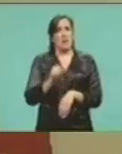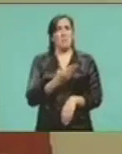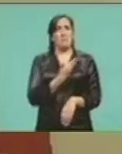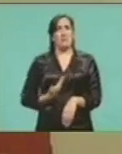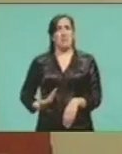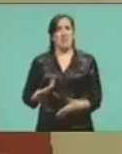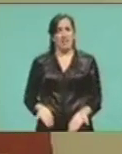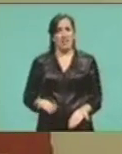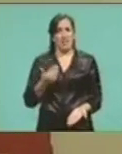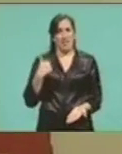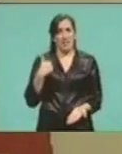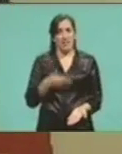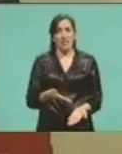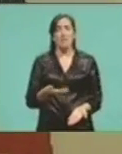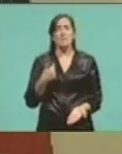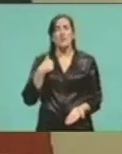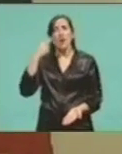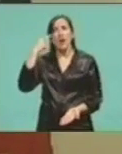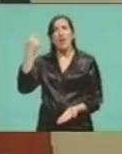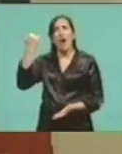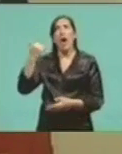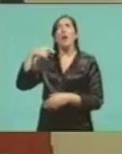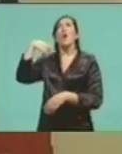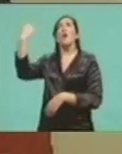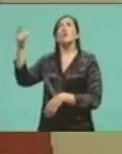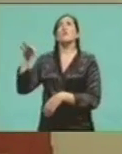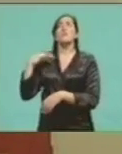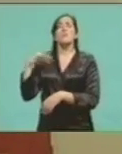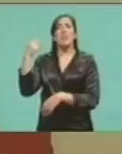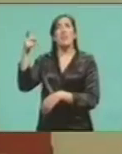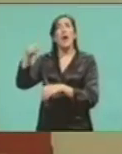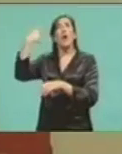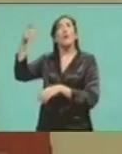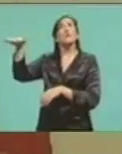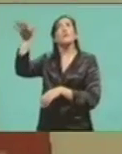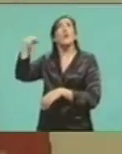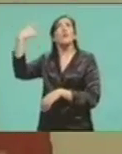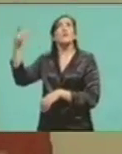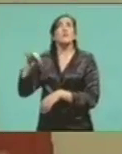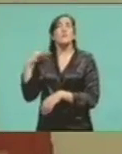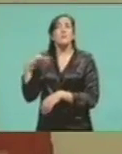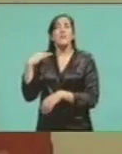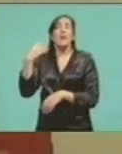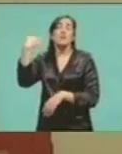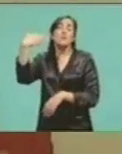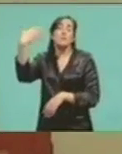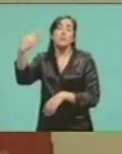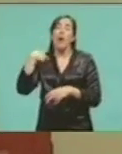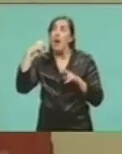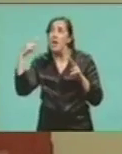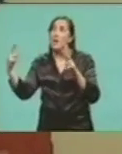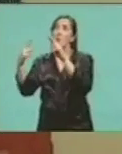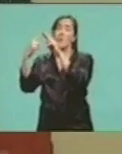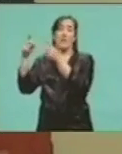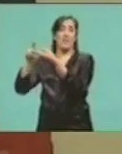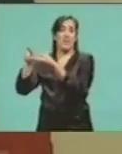de un país. Pero creo sinceramente que hay otra vida y que desde esa otra vida en algún momento todos nos encontraremos, creo que lo que